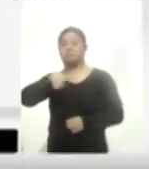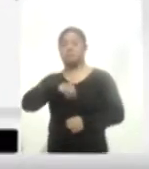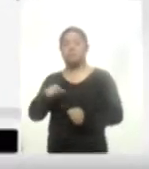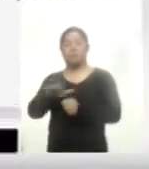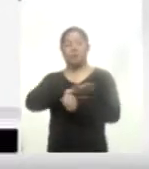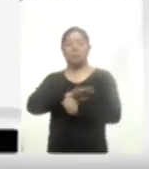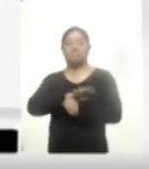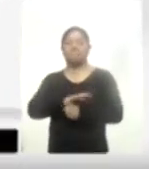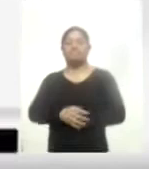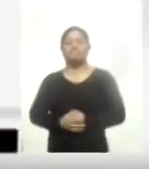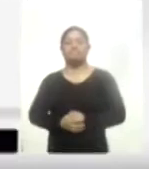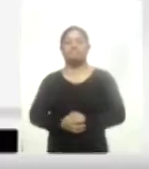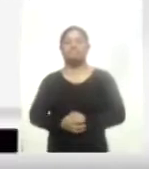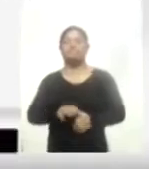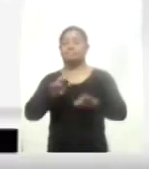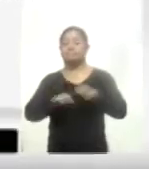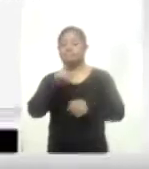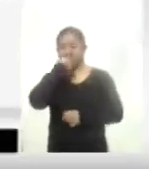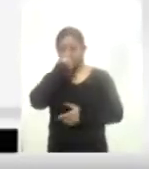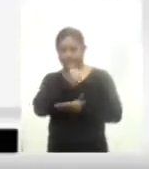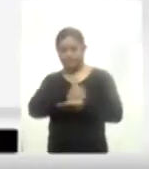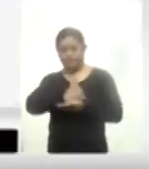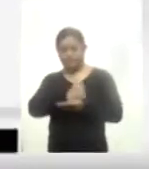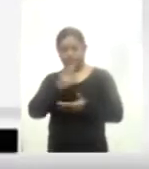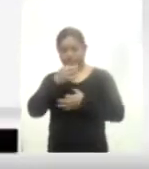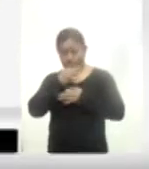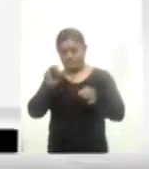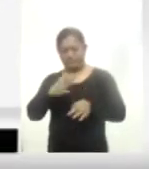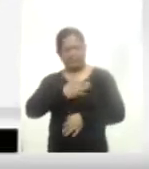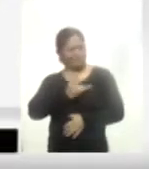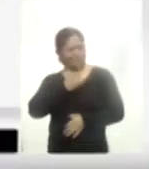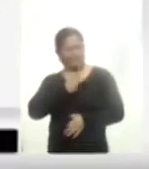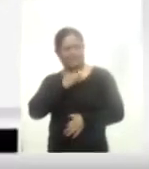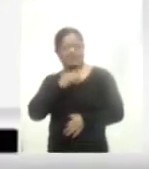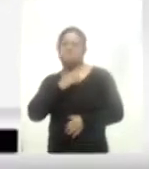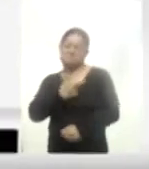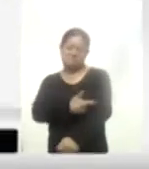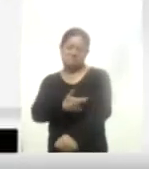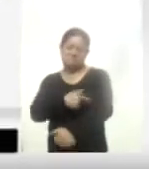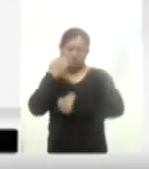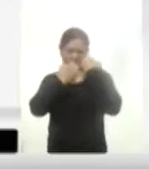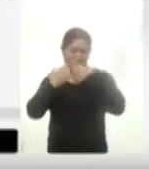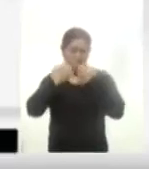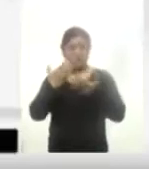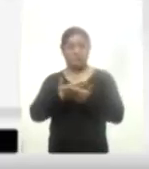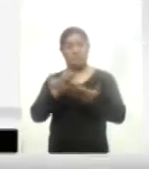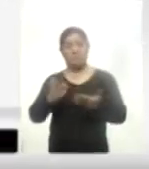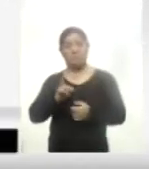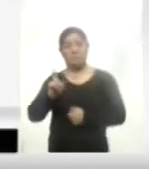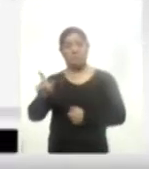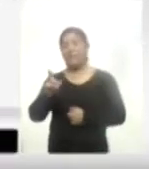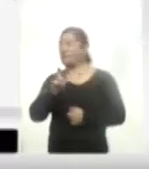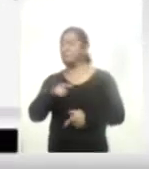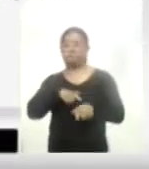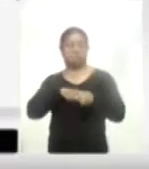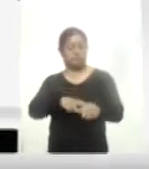la prueba diagnóstico. En su cuenta de Twitter, el mandatario dio a conocer que sintió molestias, por lo que decidió hacerse la prueba. Aureoles Conejo afirmó que seguirá